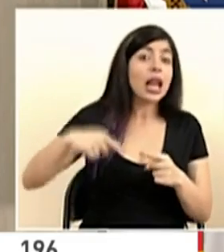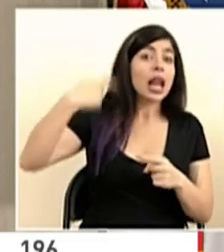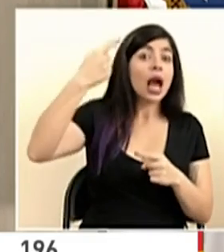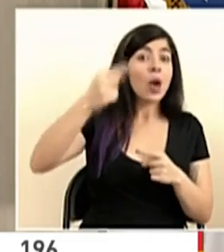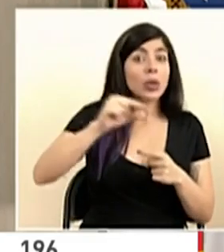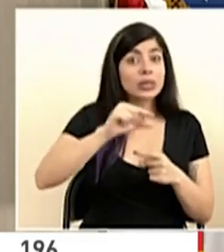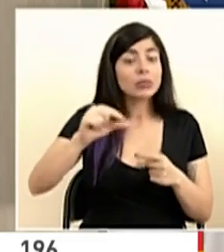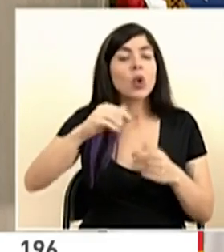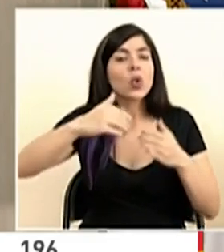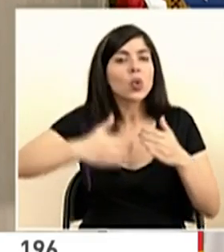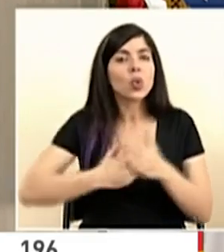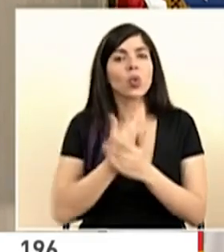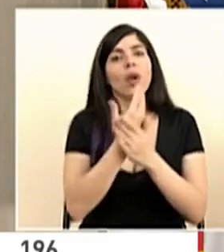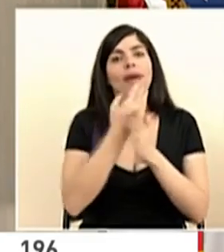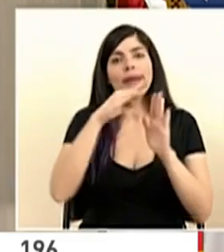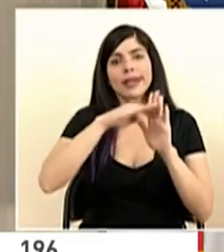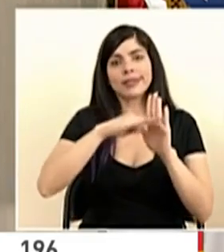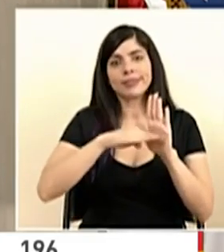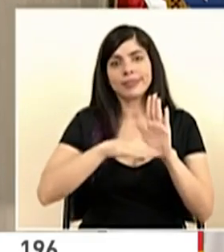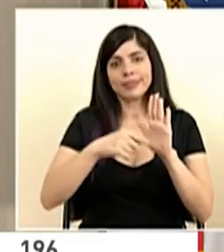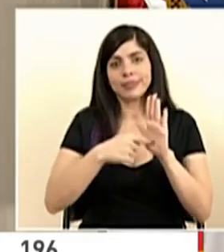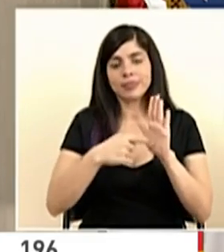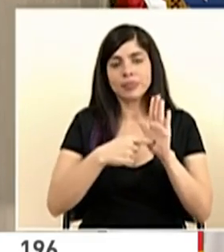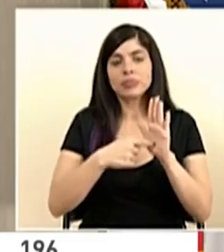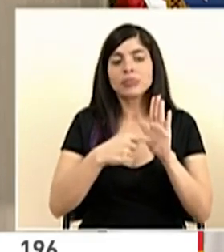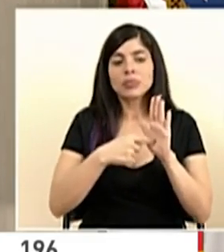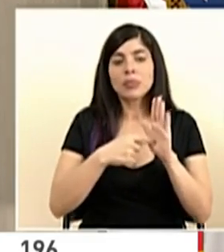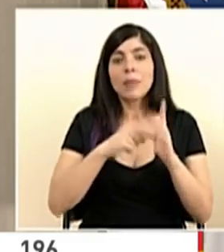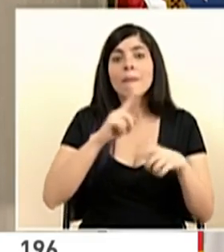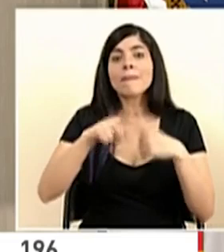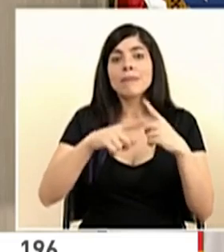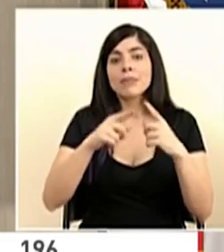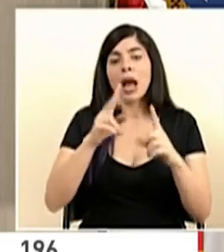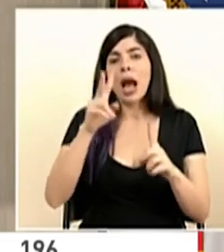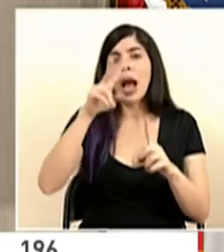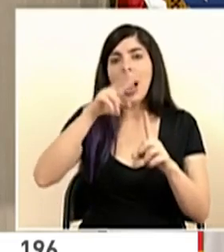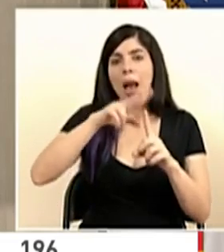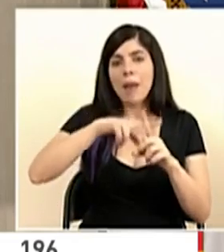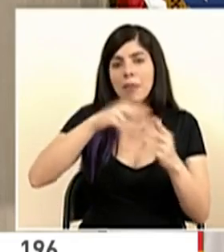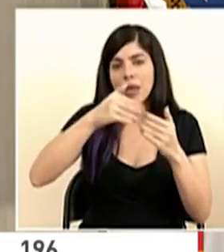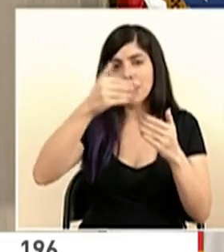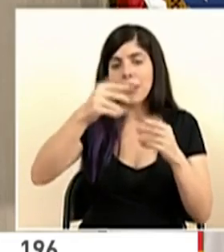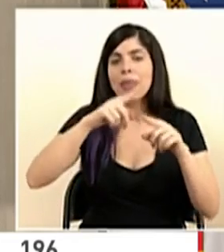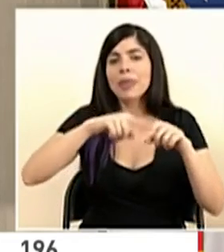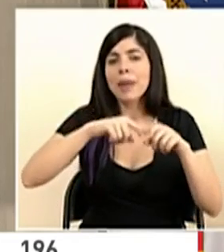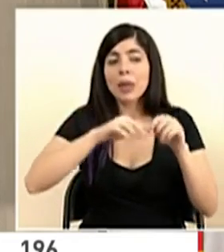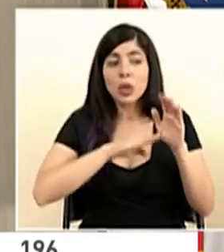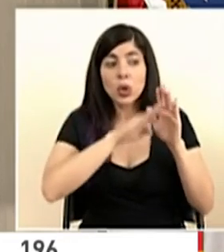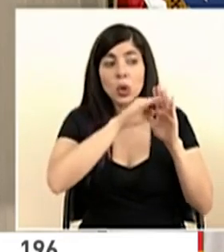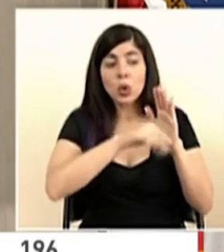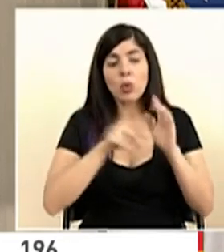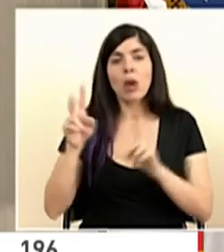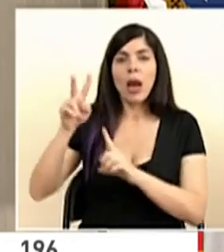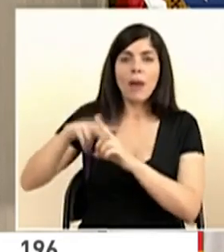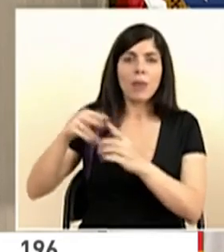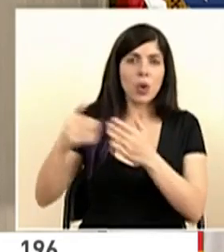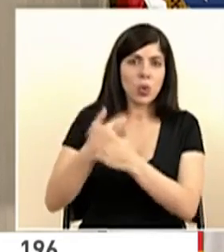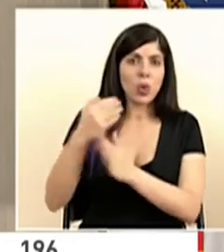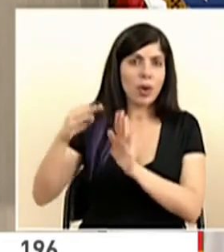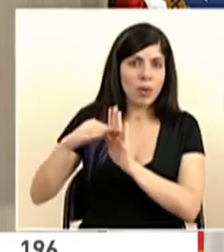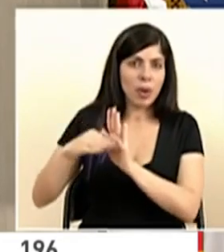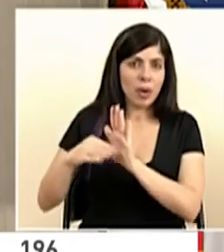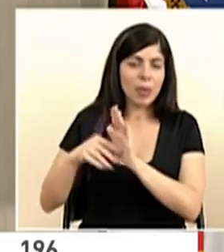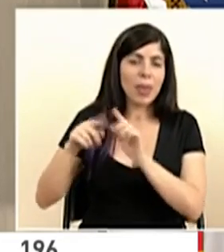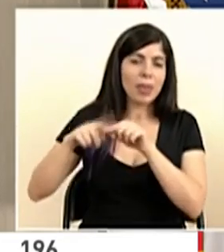anuncio de las nuevas medidas ajustadas que se mantendrán por cierto tiempo. Veremos la respuesta de la curva y ahí podremos hacer